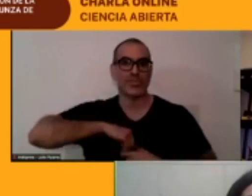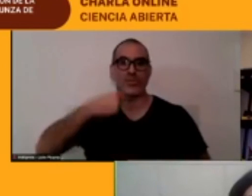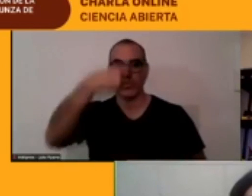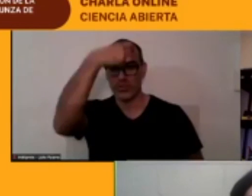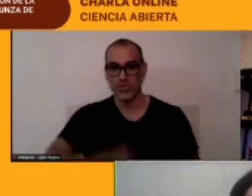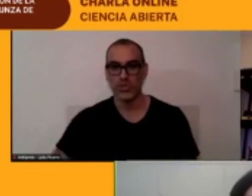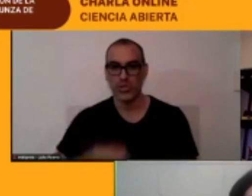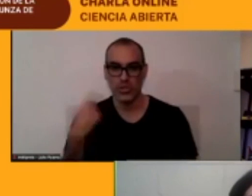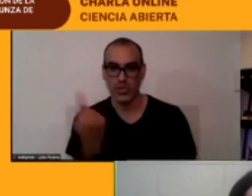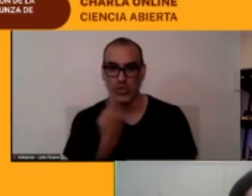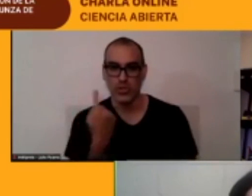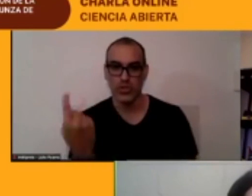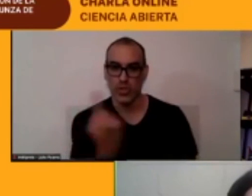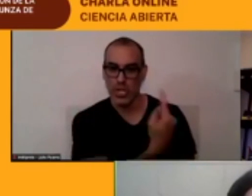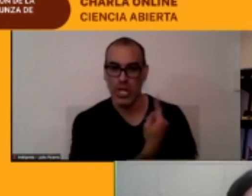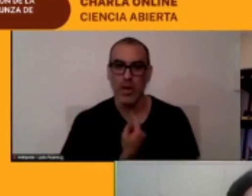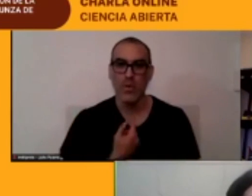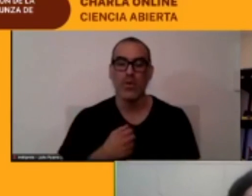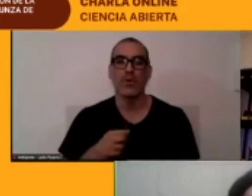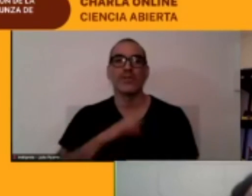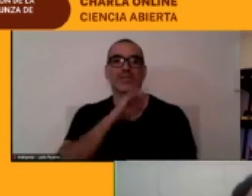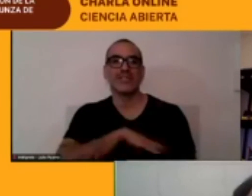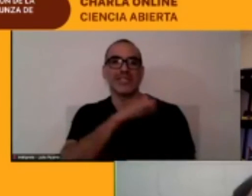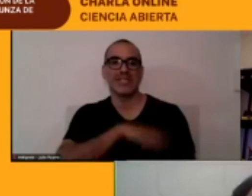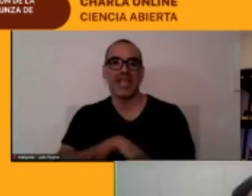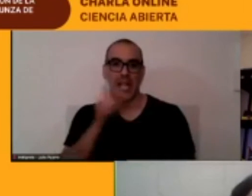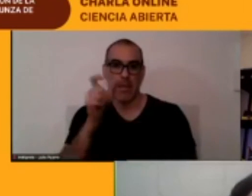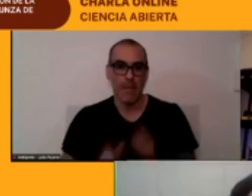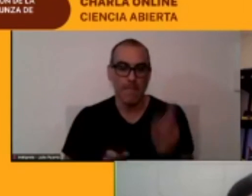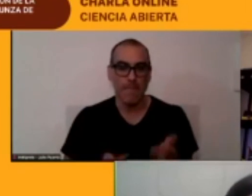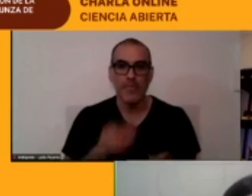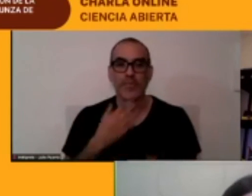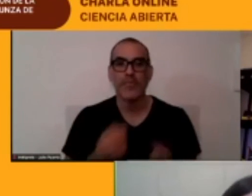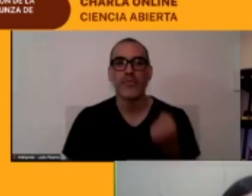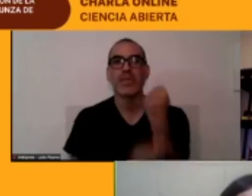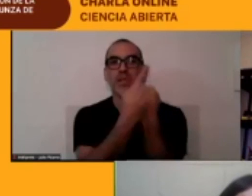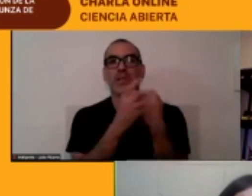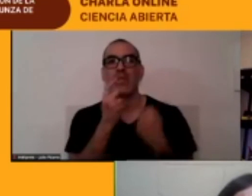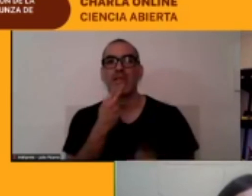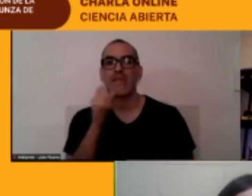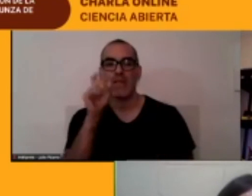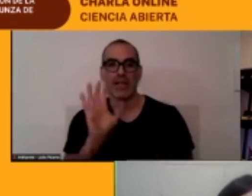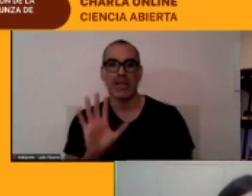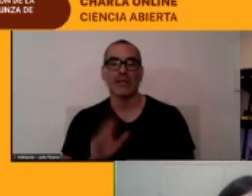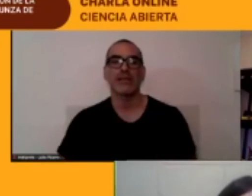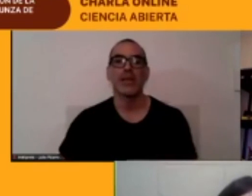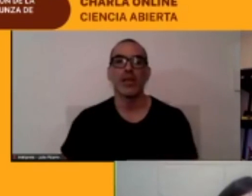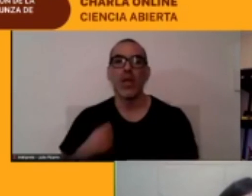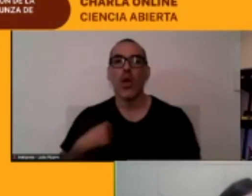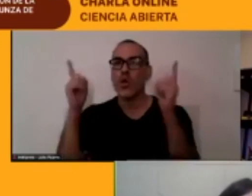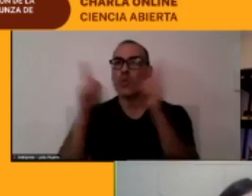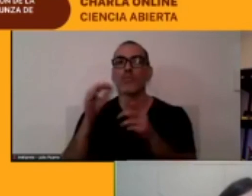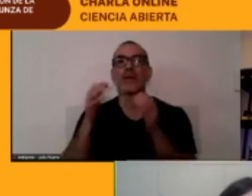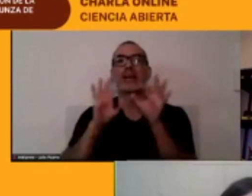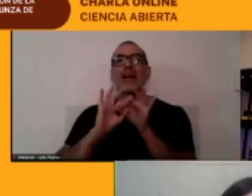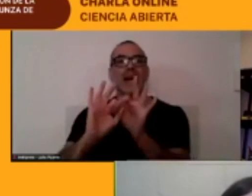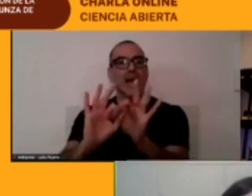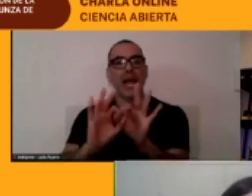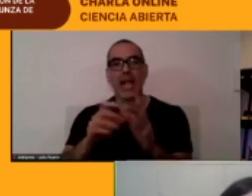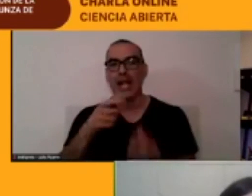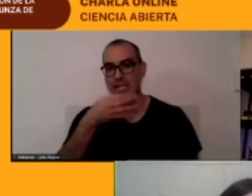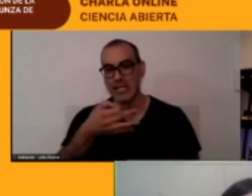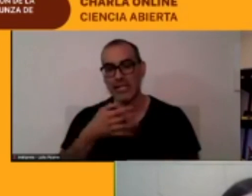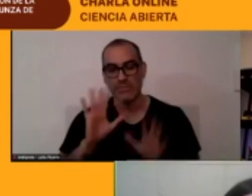y los norfinos entonces es momento de mirar hacia ellos con eso concluyo mis palabras muchas gracias por esta oportunidad